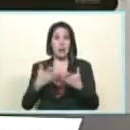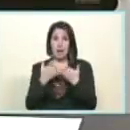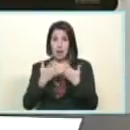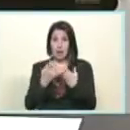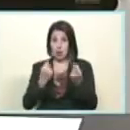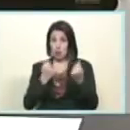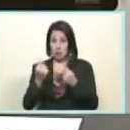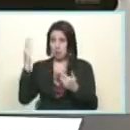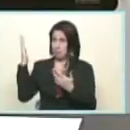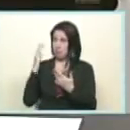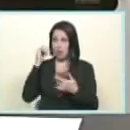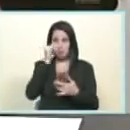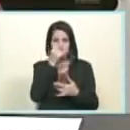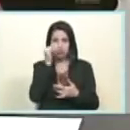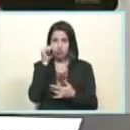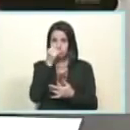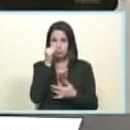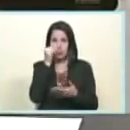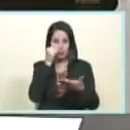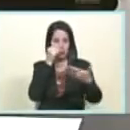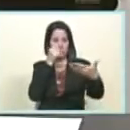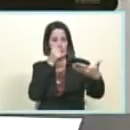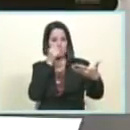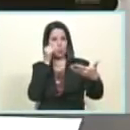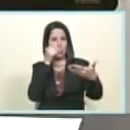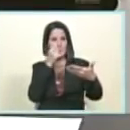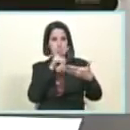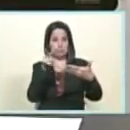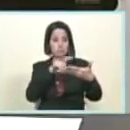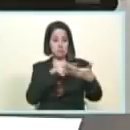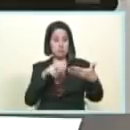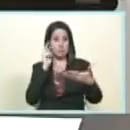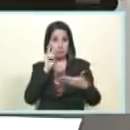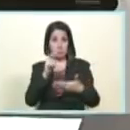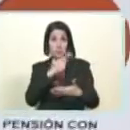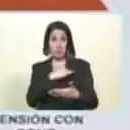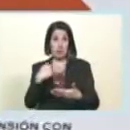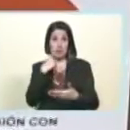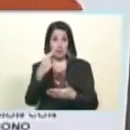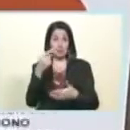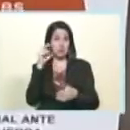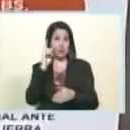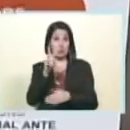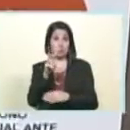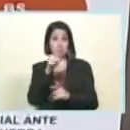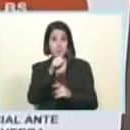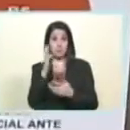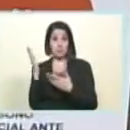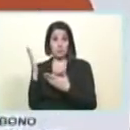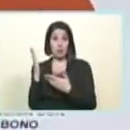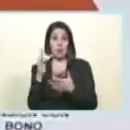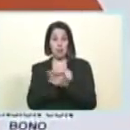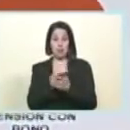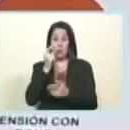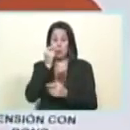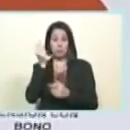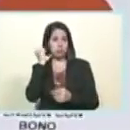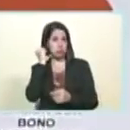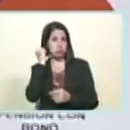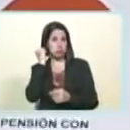vente para acá camarógrafo aquí está quiere decir que la pensión va a quedar compañero compañera